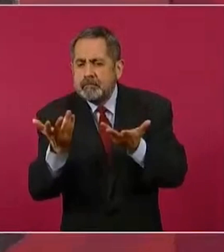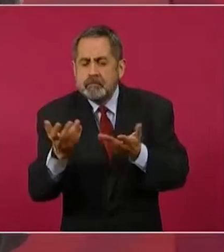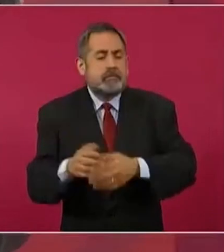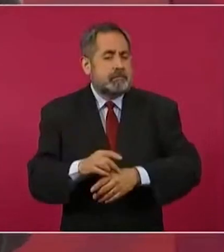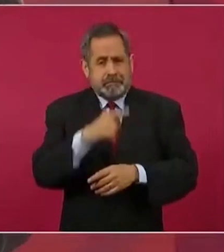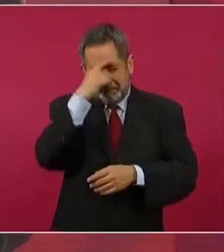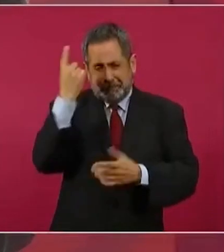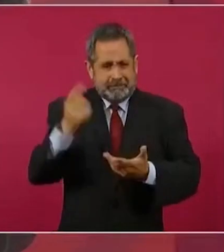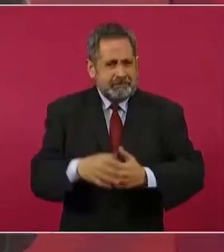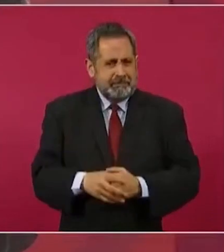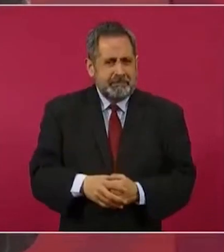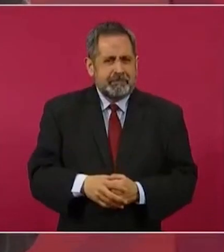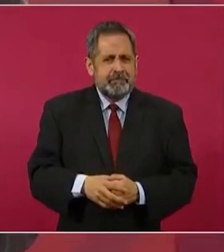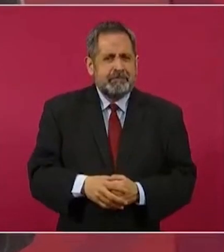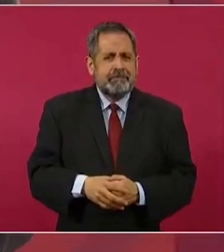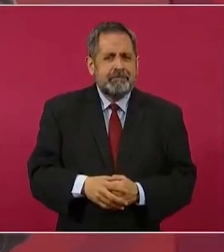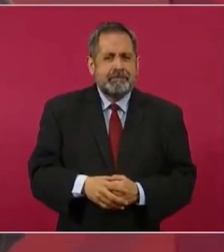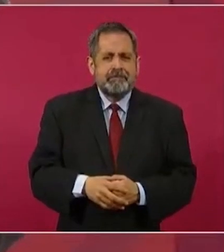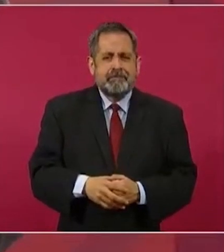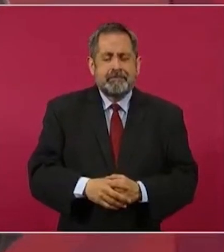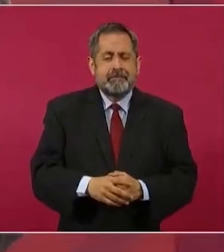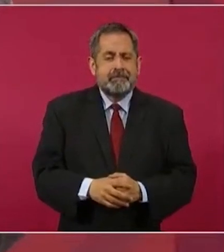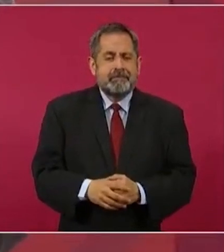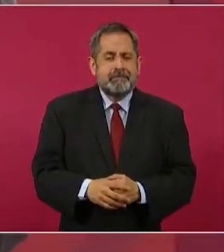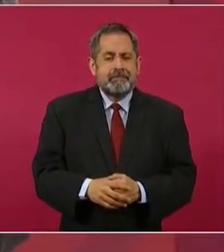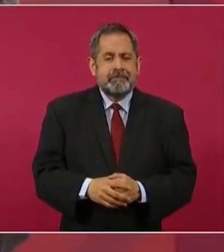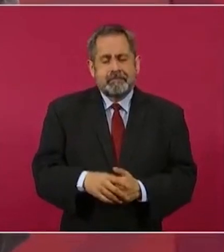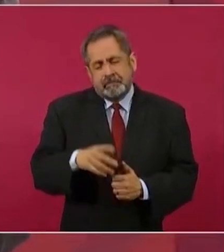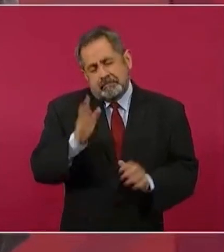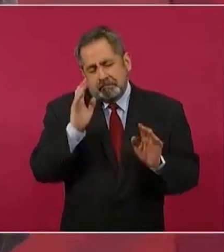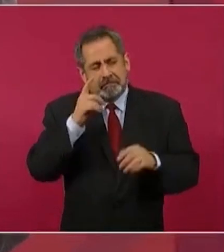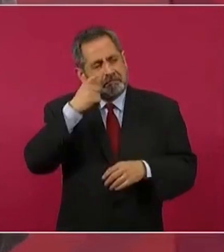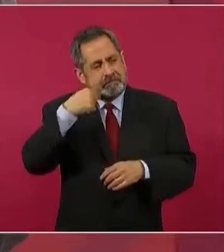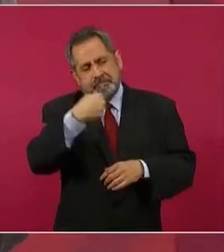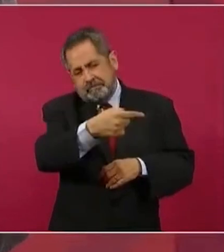ya que vean